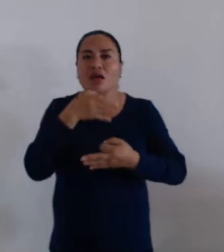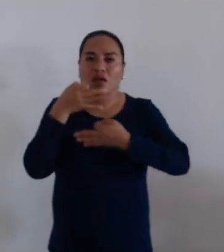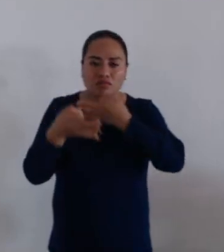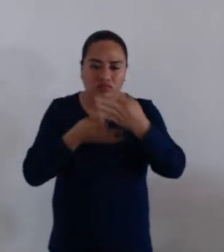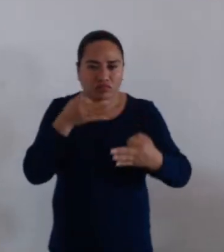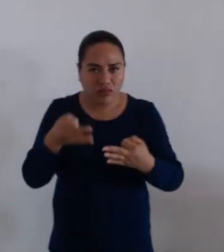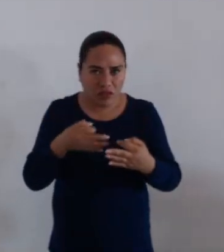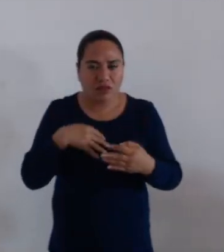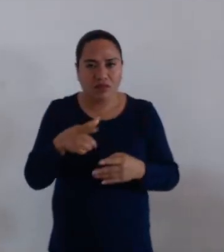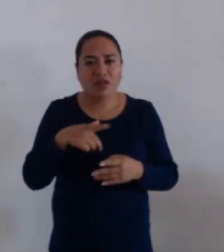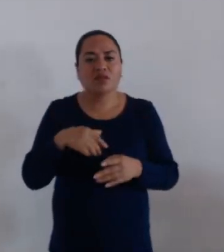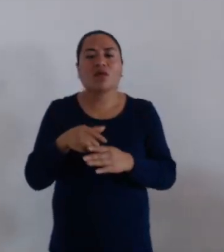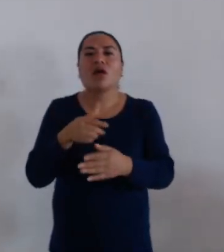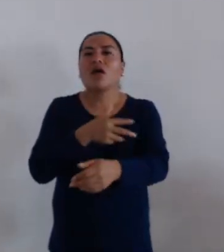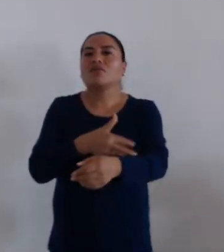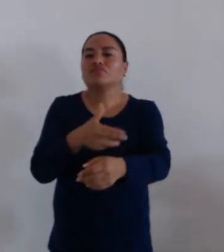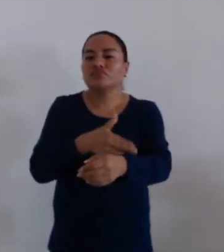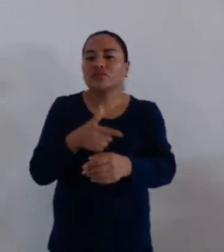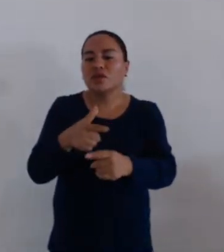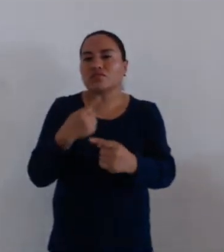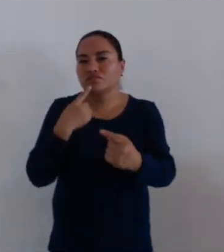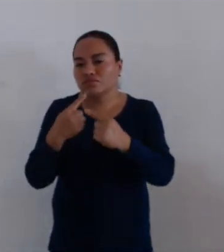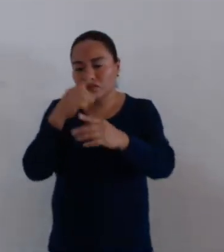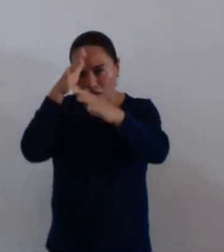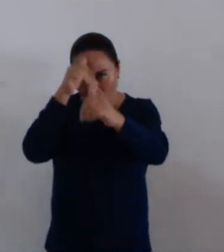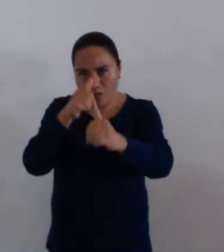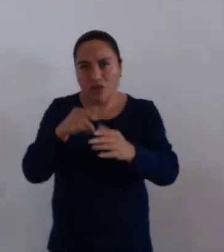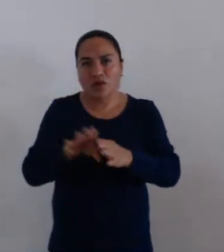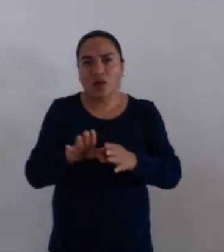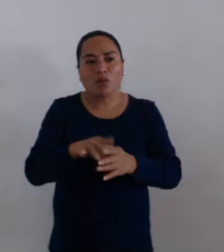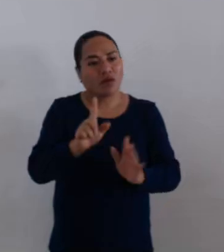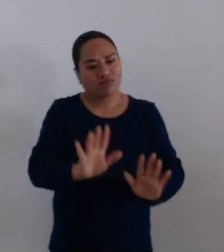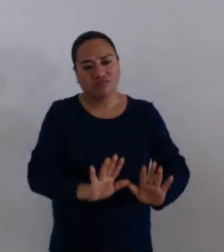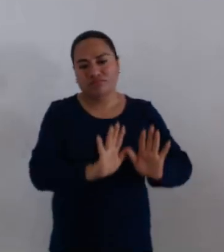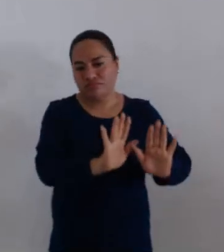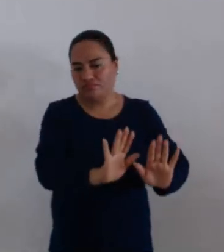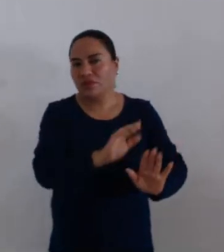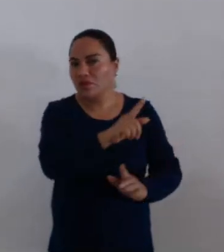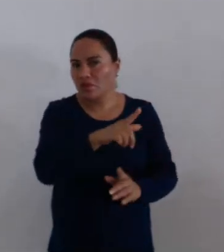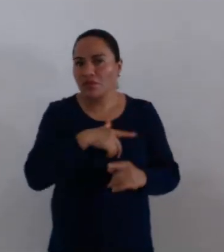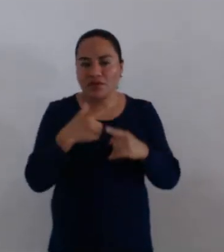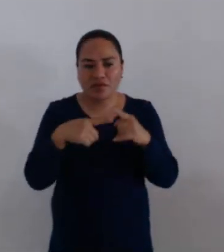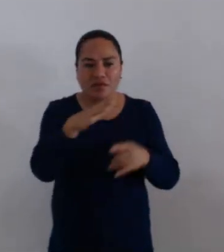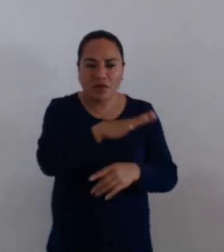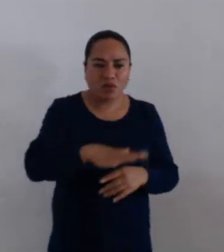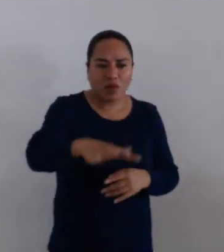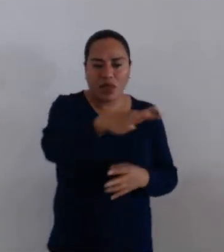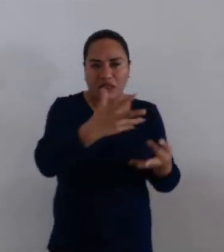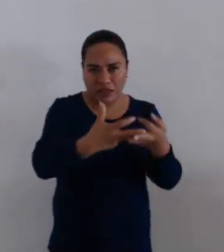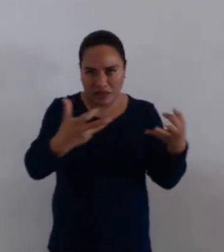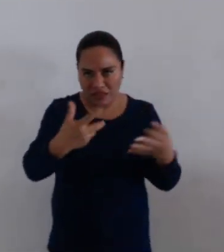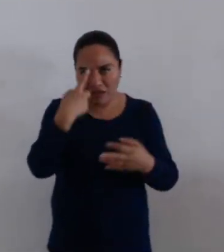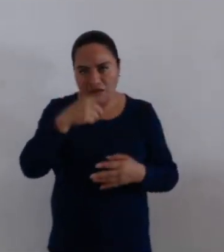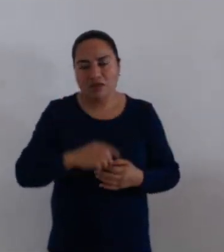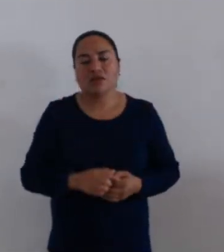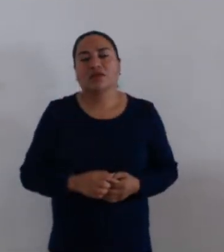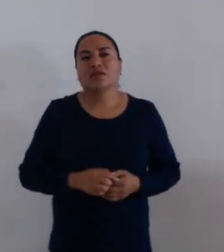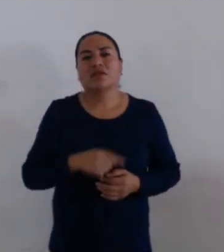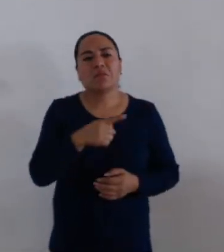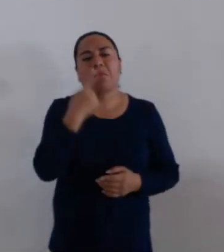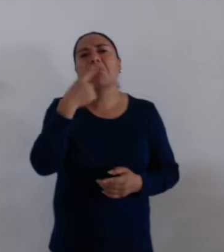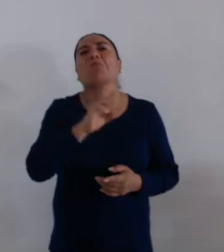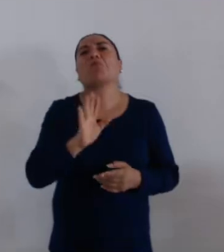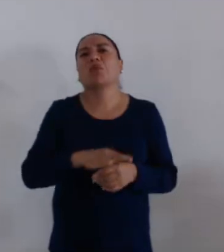acuerdos que mantuvieron detenido todo tipo de trámite en esta zona. El objeto de la detención fue